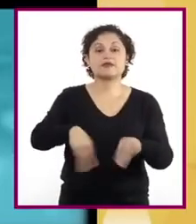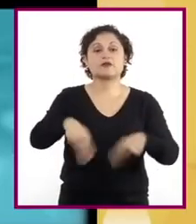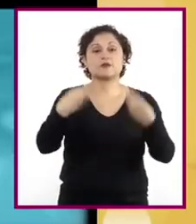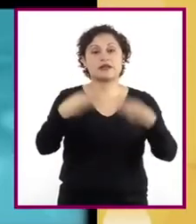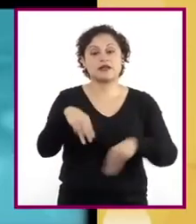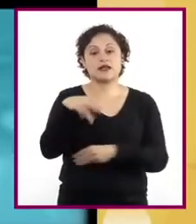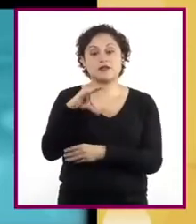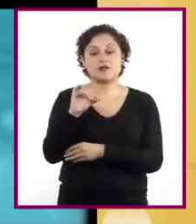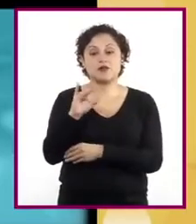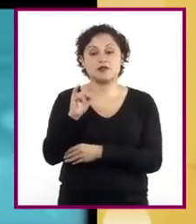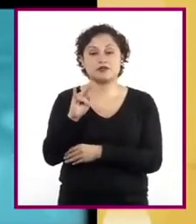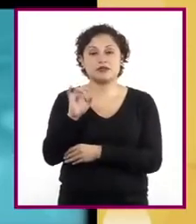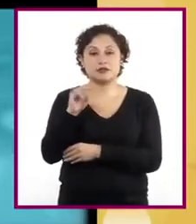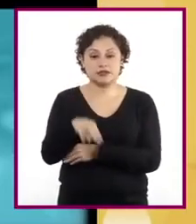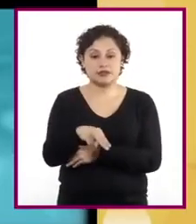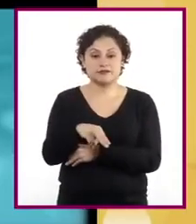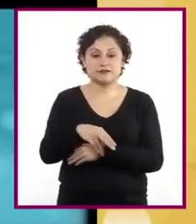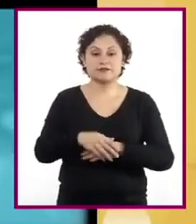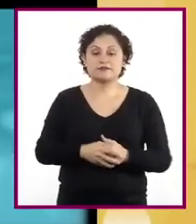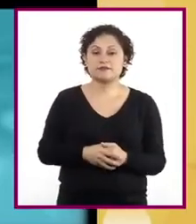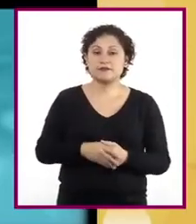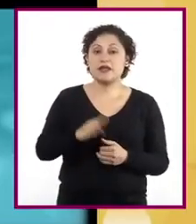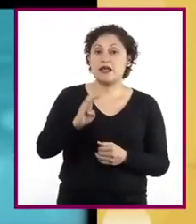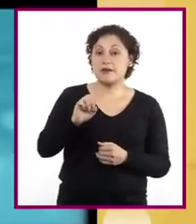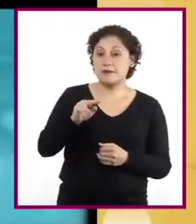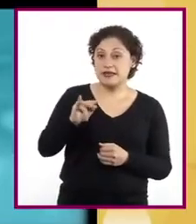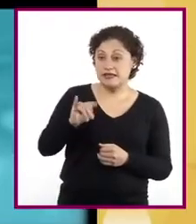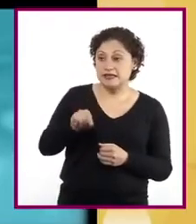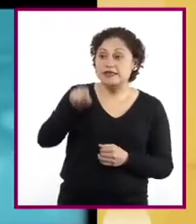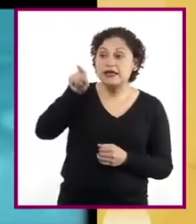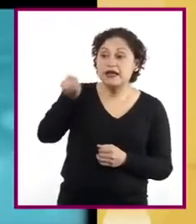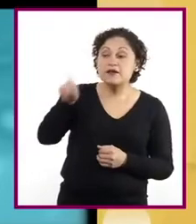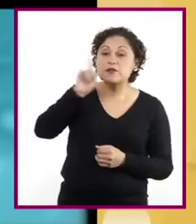Venita, indígena náhuatl, vende tortillas en el mercado de Cuautitlán.